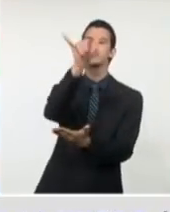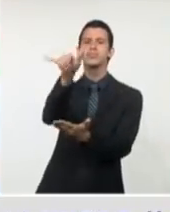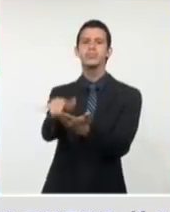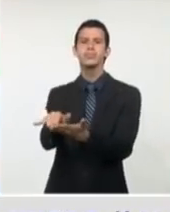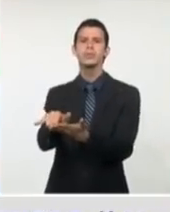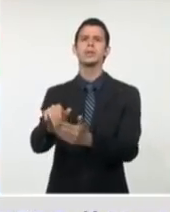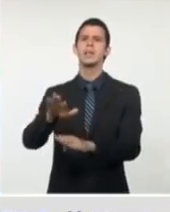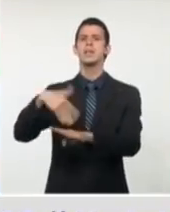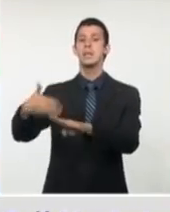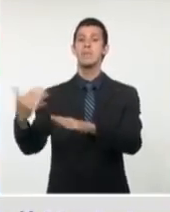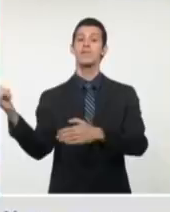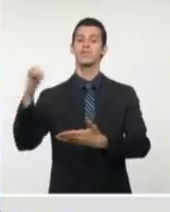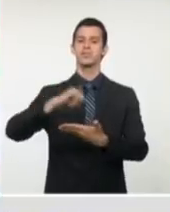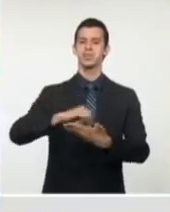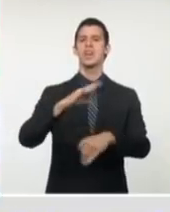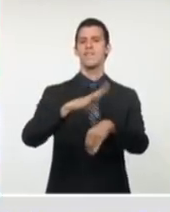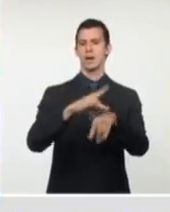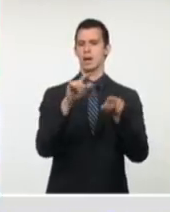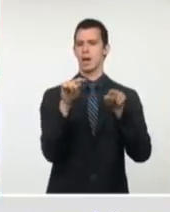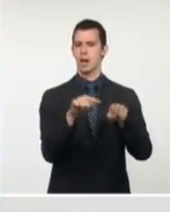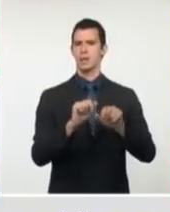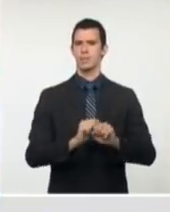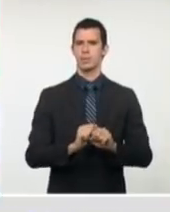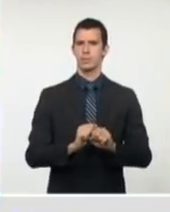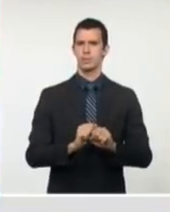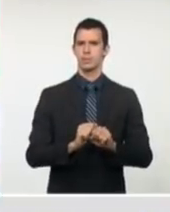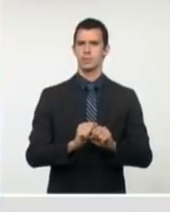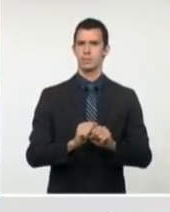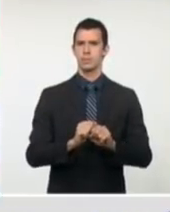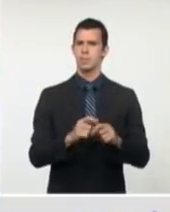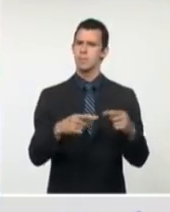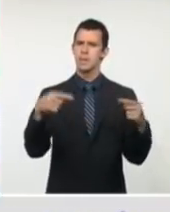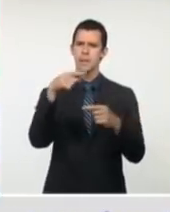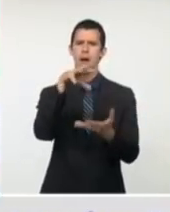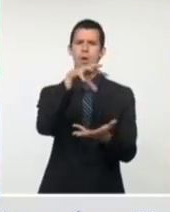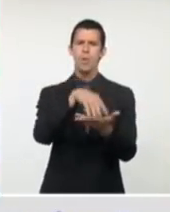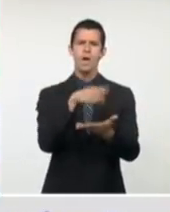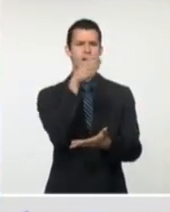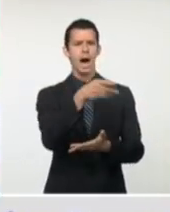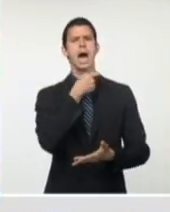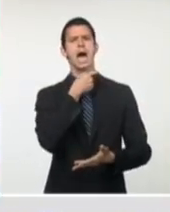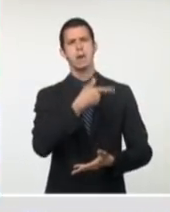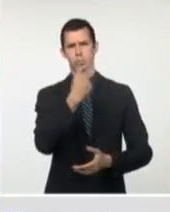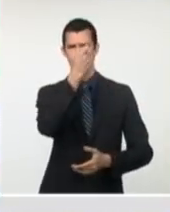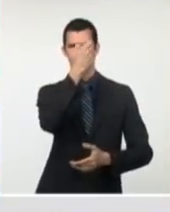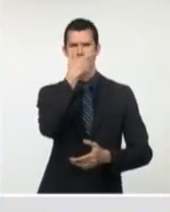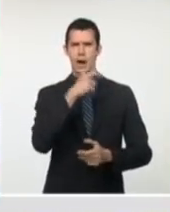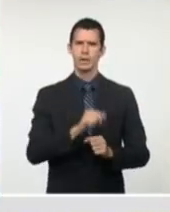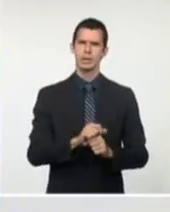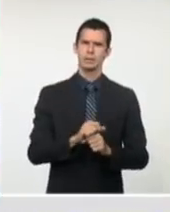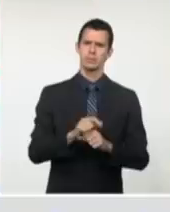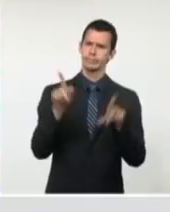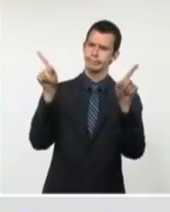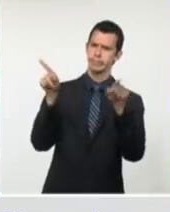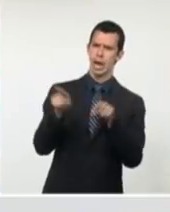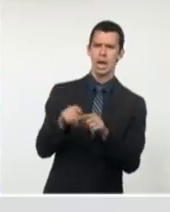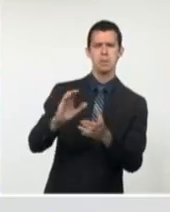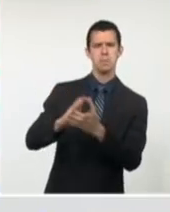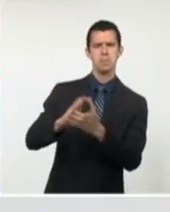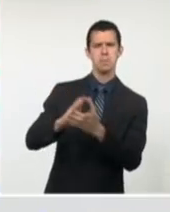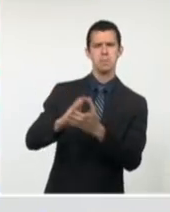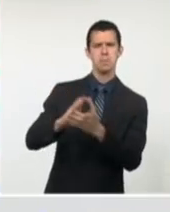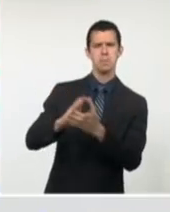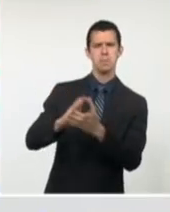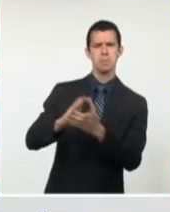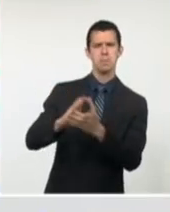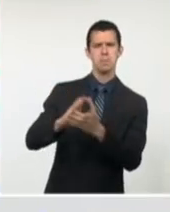fundamentalmente a los polos turísticos. Ciego de Ávila, Varadero en Matanza, creo que una